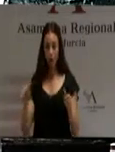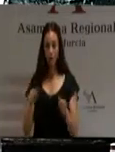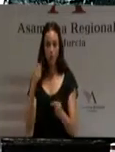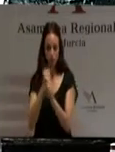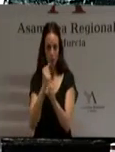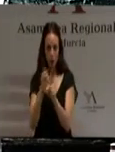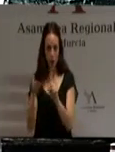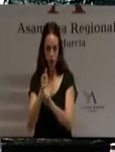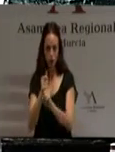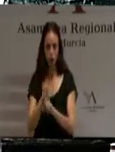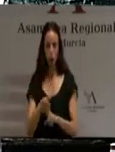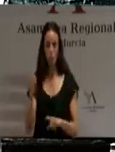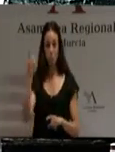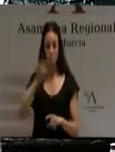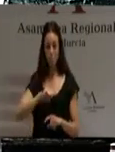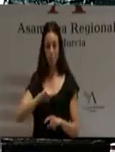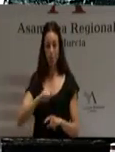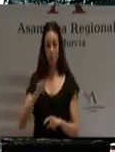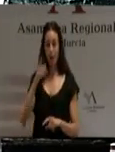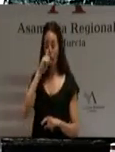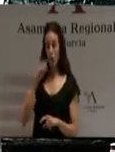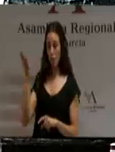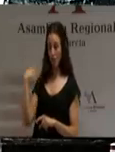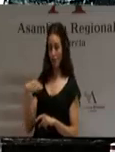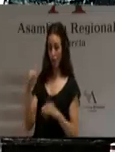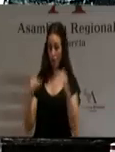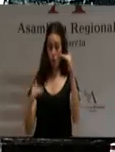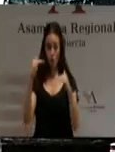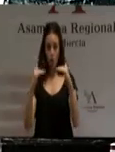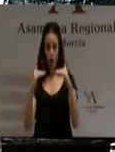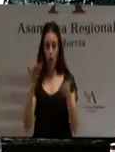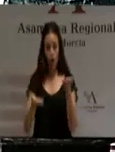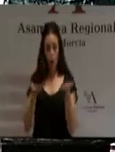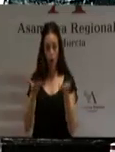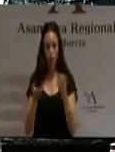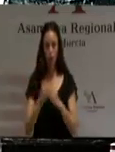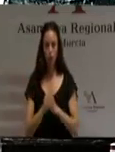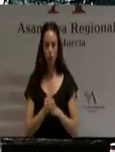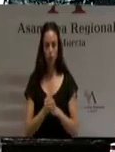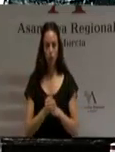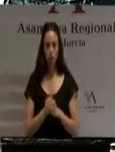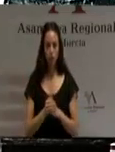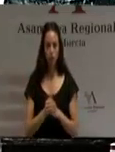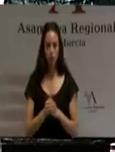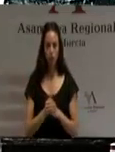cuando el mismo mes del año pasado la cantidad fue de 800 parados menos con la Semana Santa por medio.